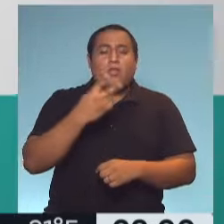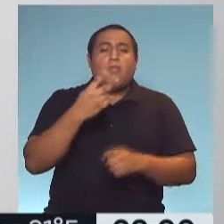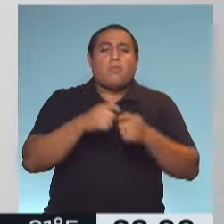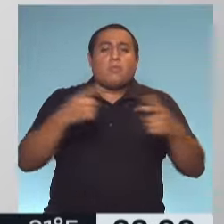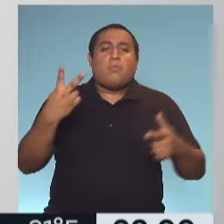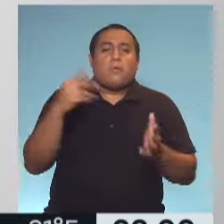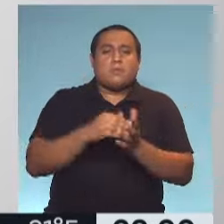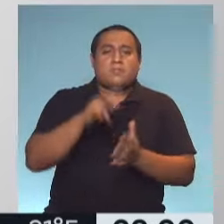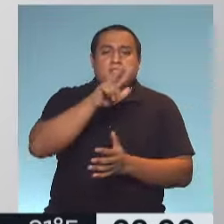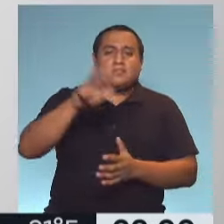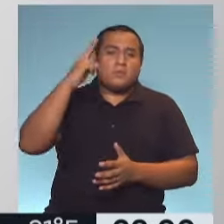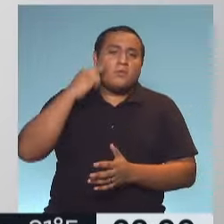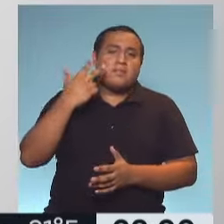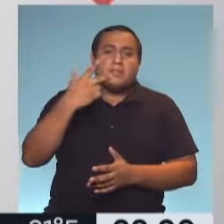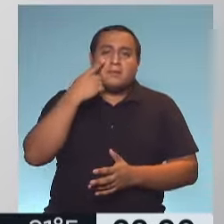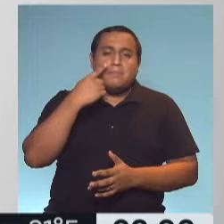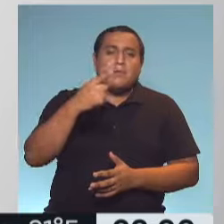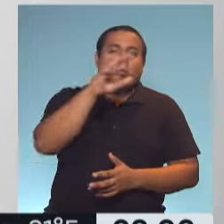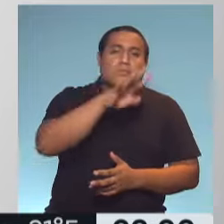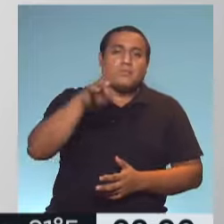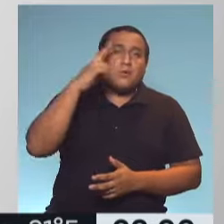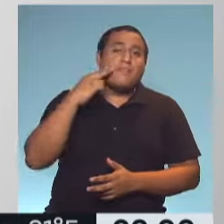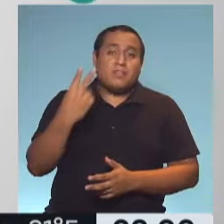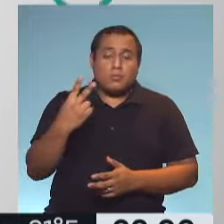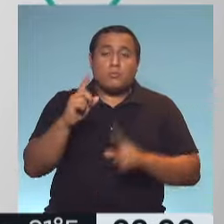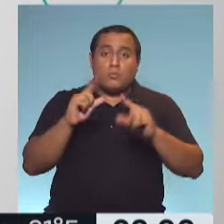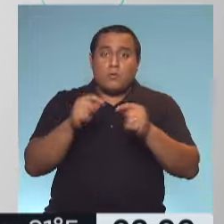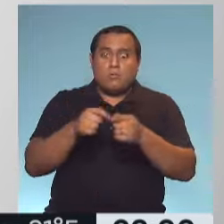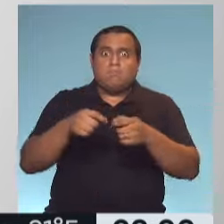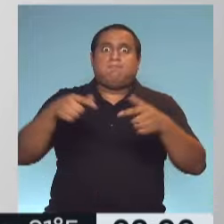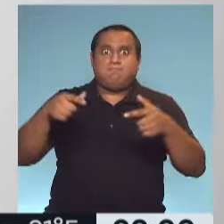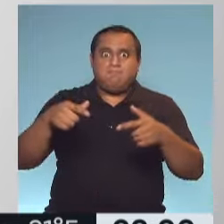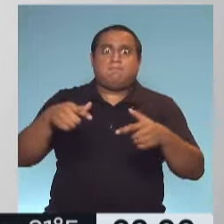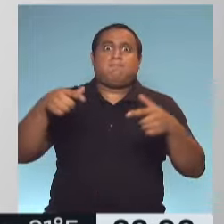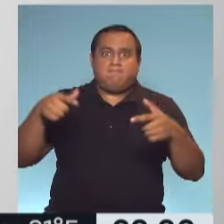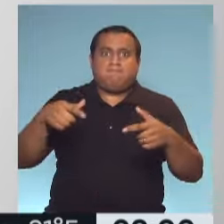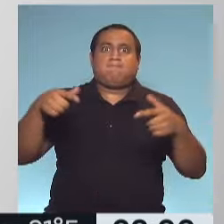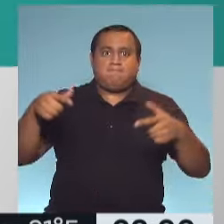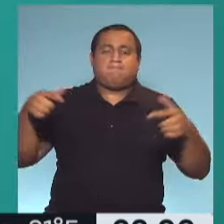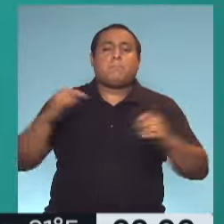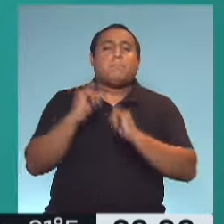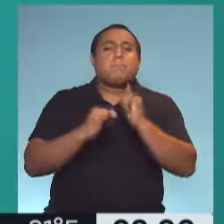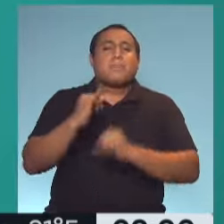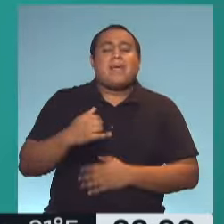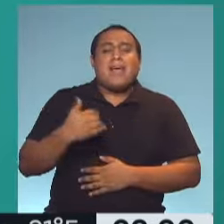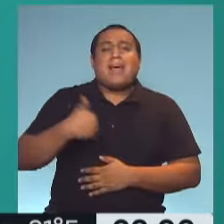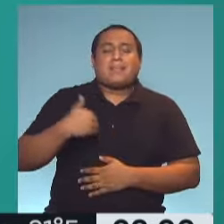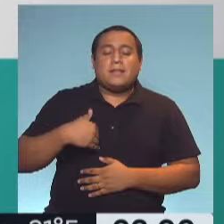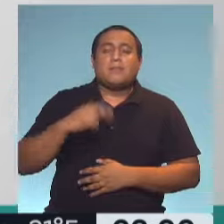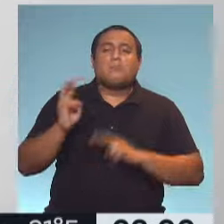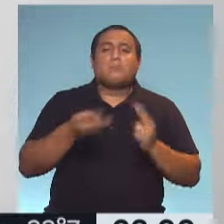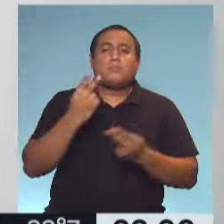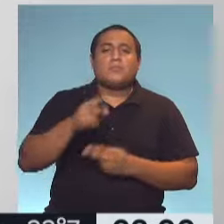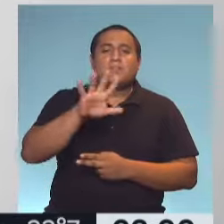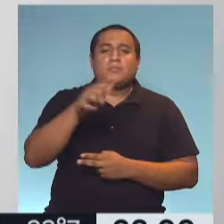.393.492. Este número que está creciendo, está creciendo, habla de que en la Argentina han fallecido 56